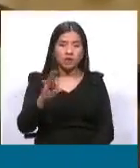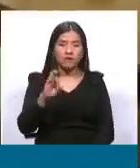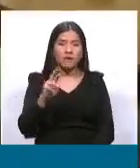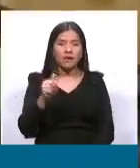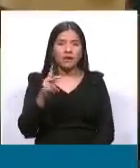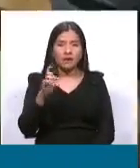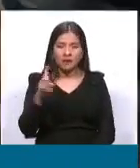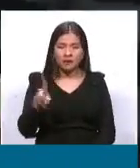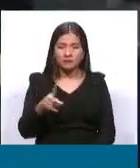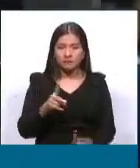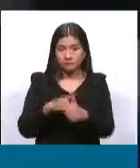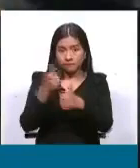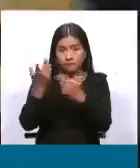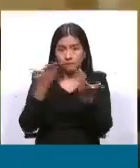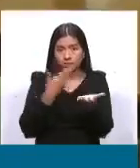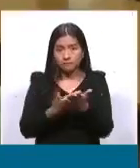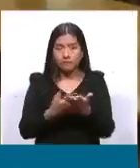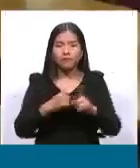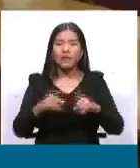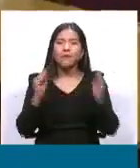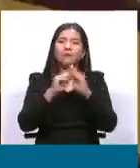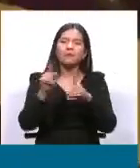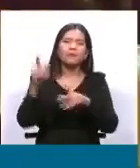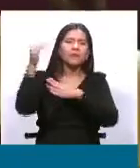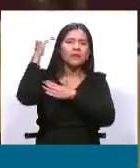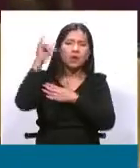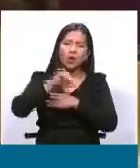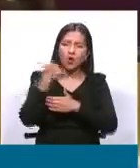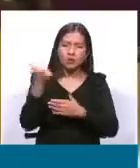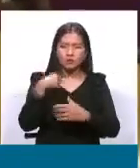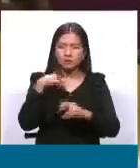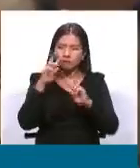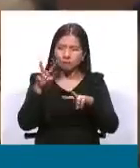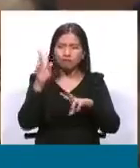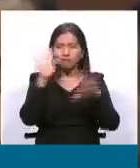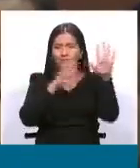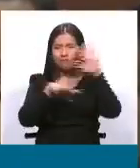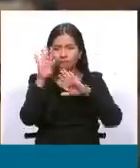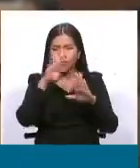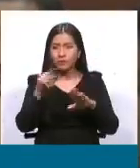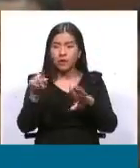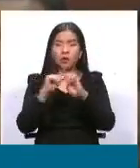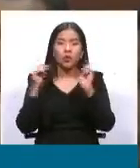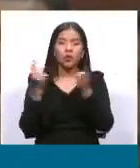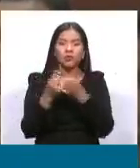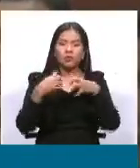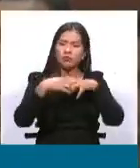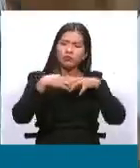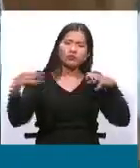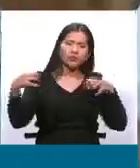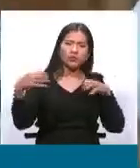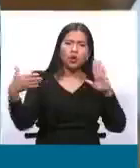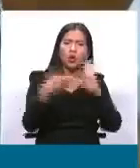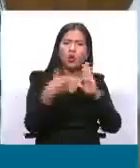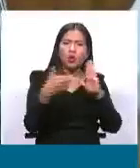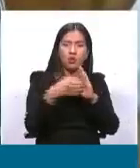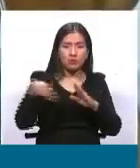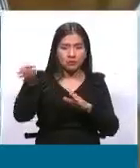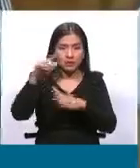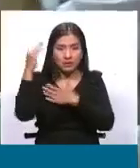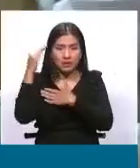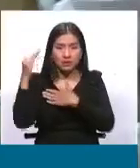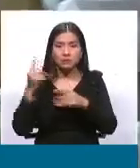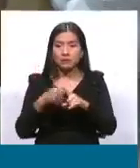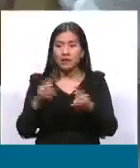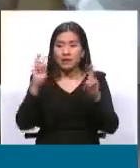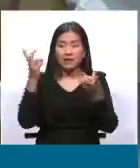preocupante en Santa Cruz es que el carácter histórico de esta fracción opositora en Santa Cruz no es precisamente el más